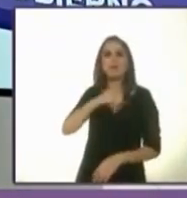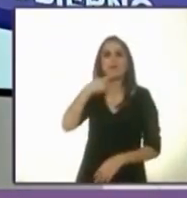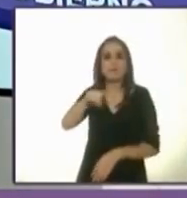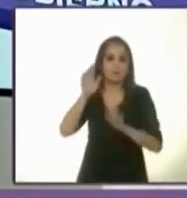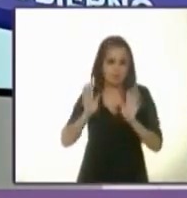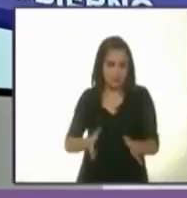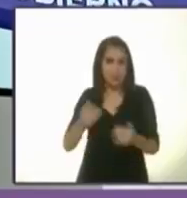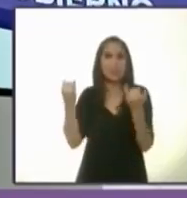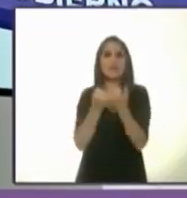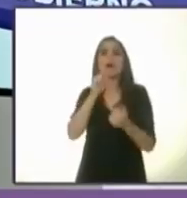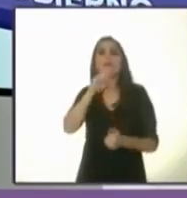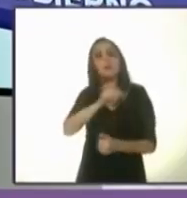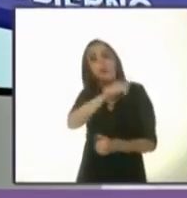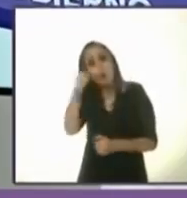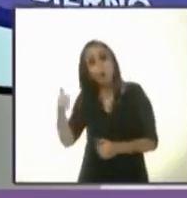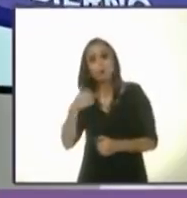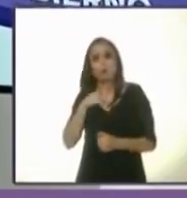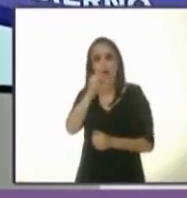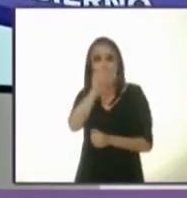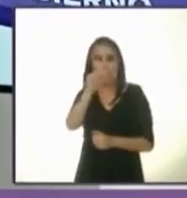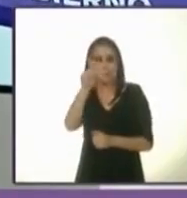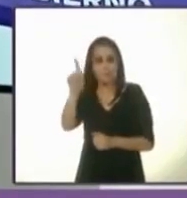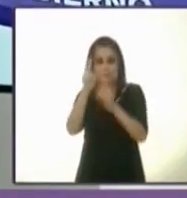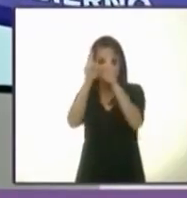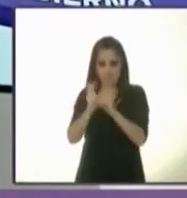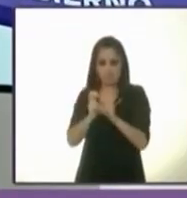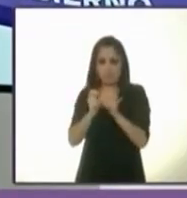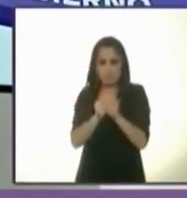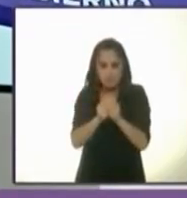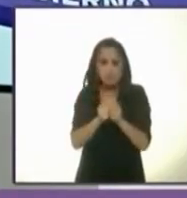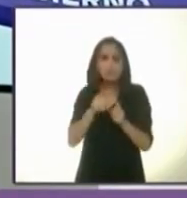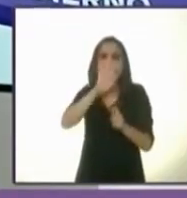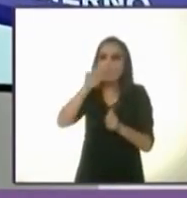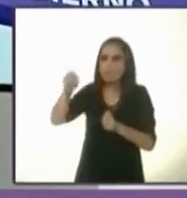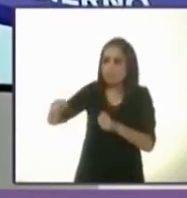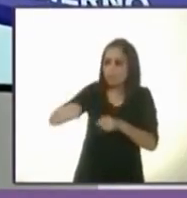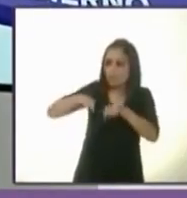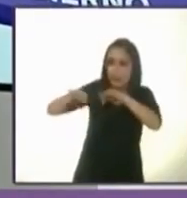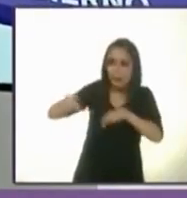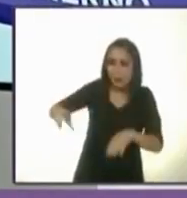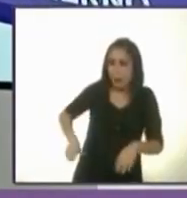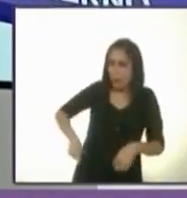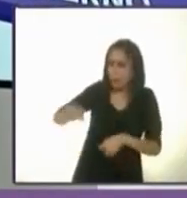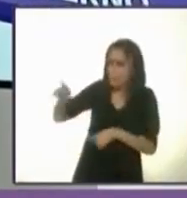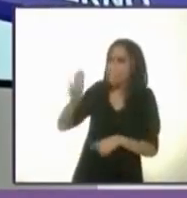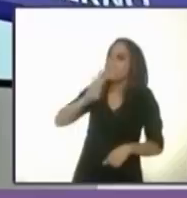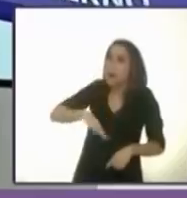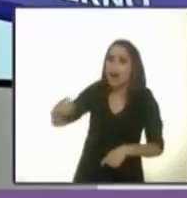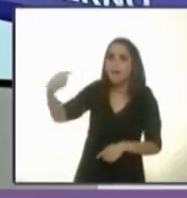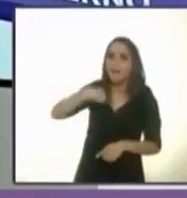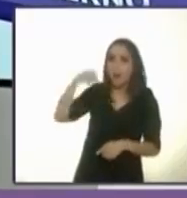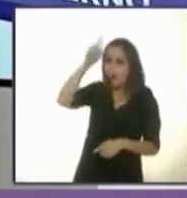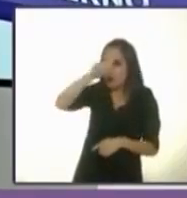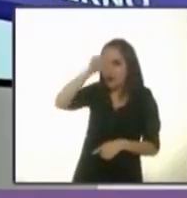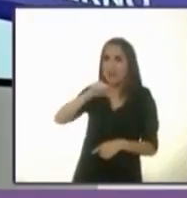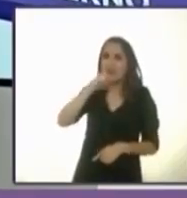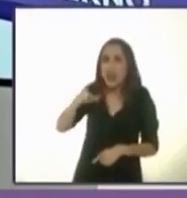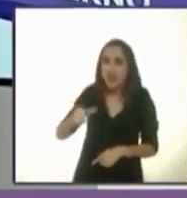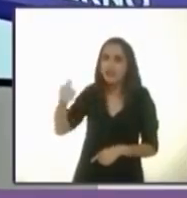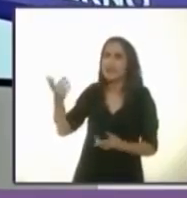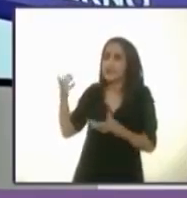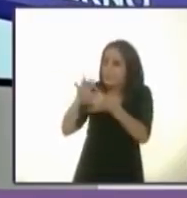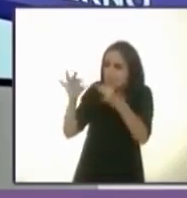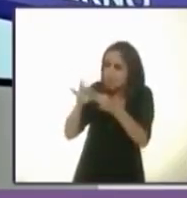crear una aplicación para que cualquier ciudadano pueda quejarse de los servidores públicos, que no orienten o resuelvan adecuadamente